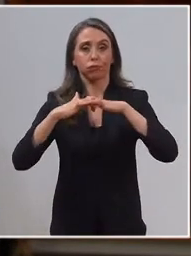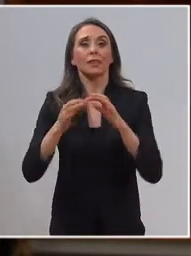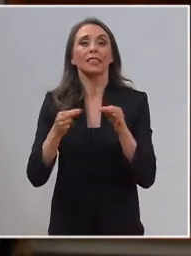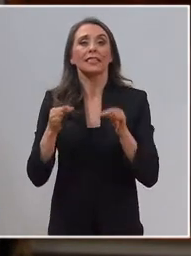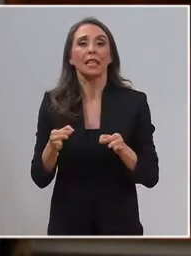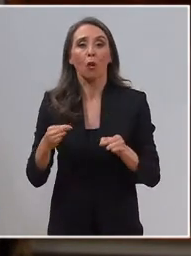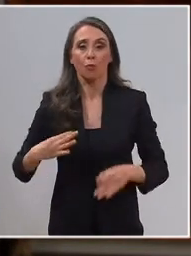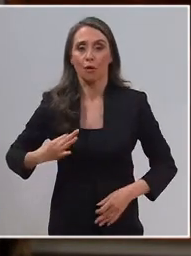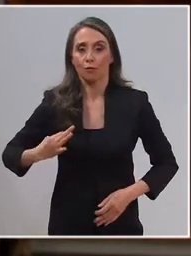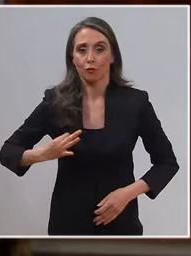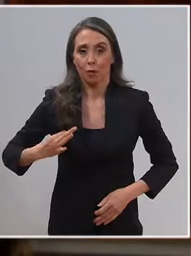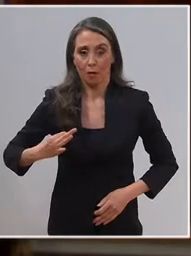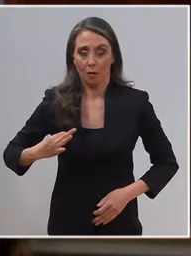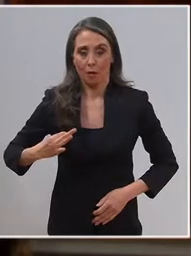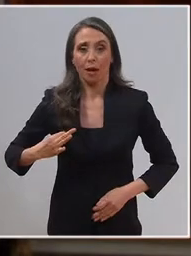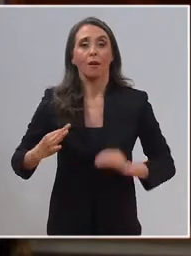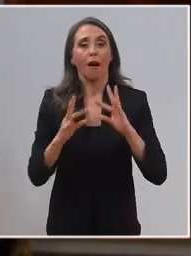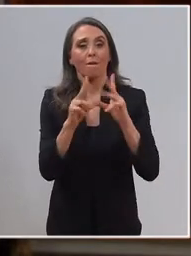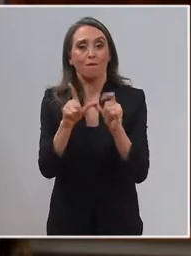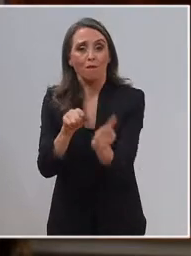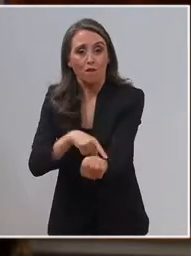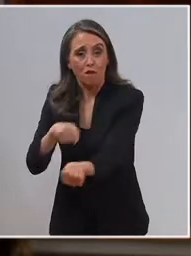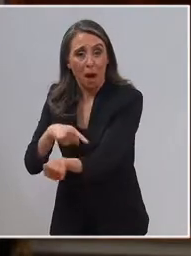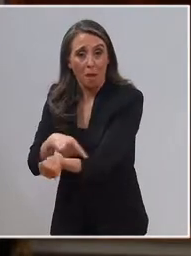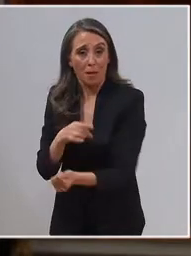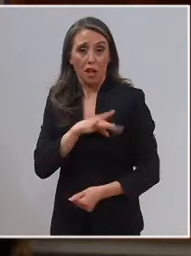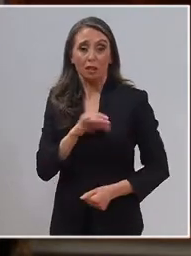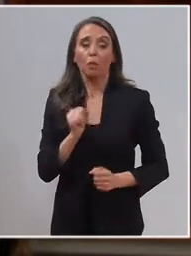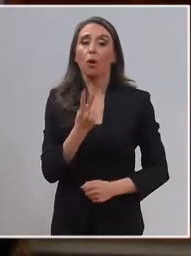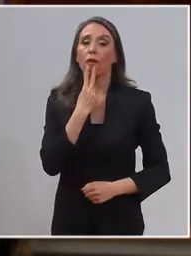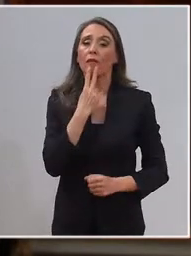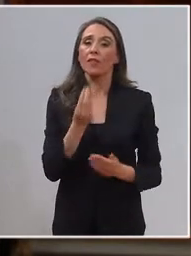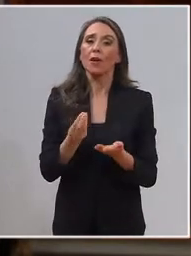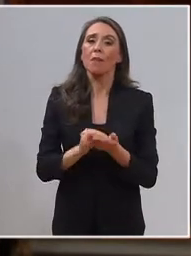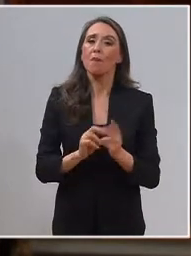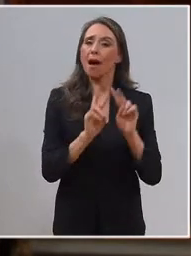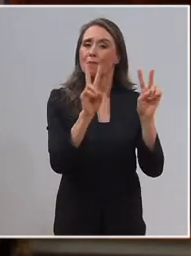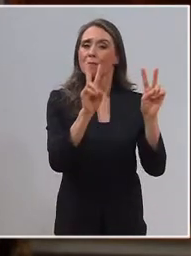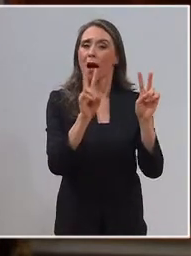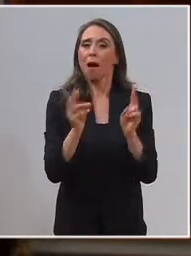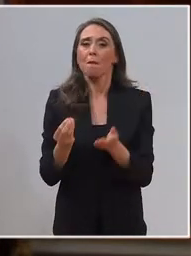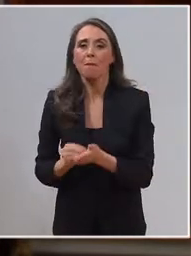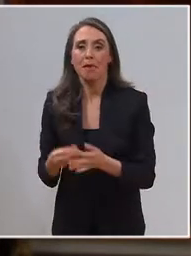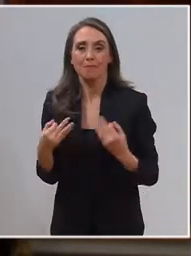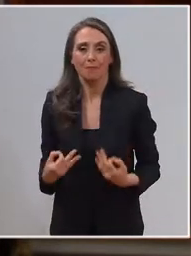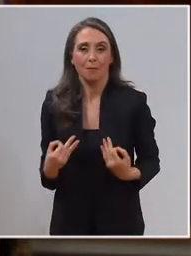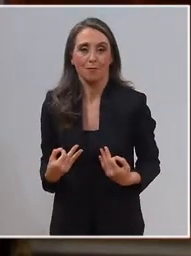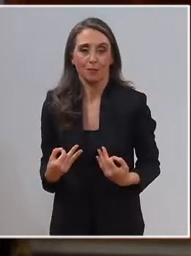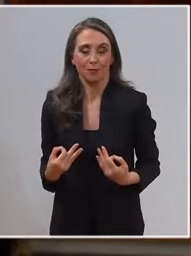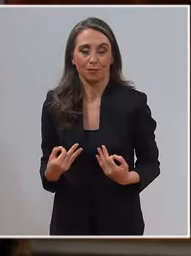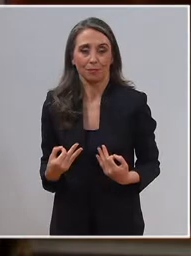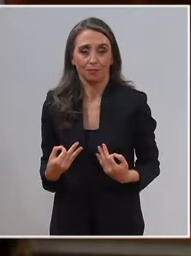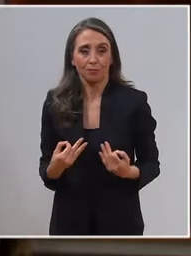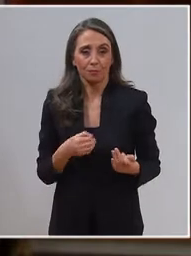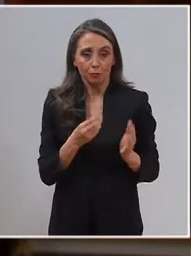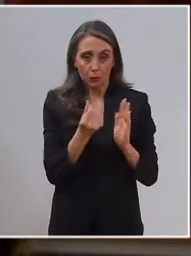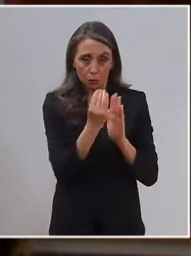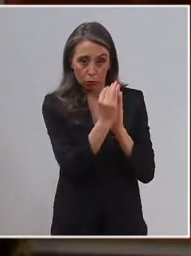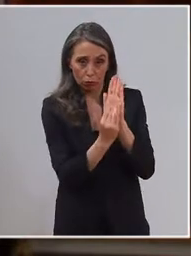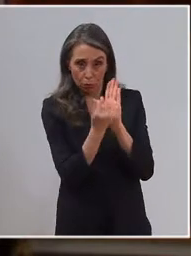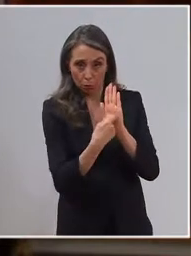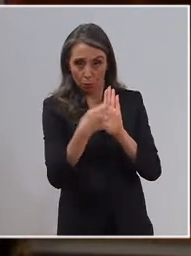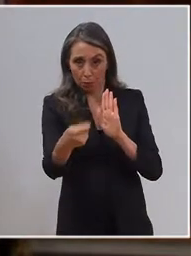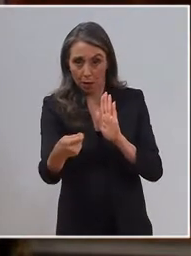seguridad ciudadana, para que las familias chilenas podamos vivir con más paz, con más seguridad. Asigna recursos